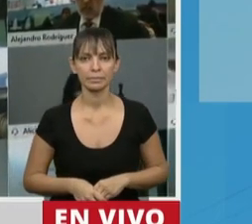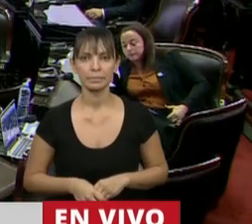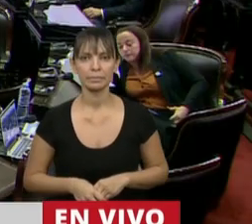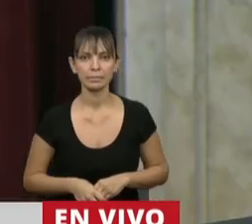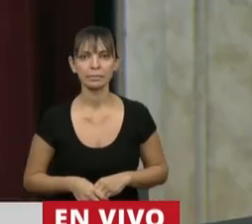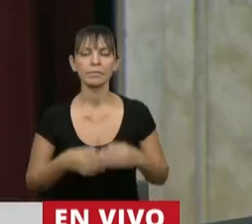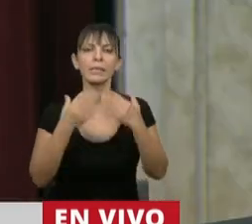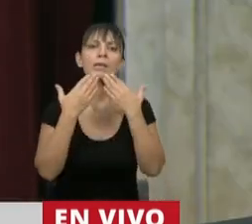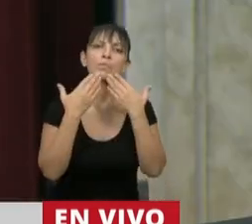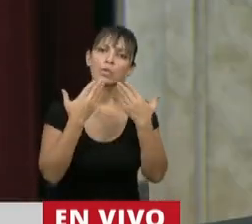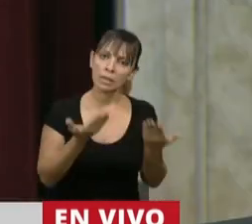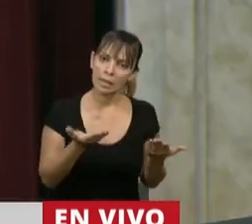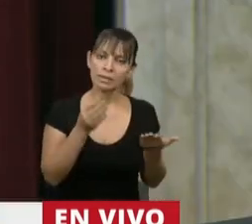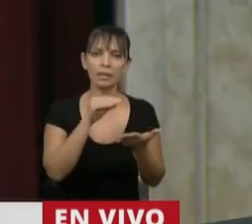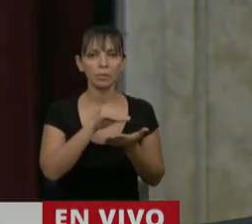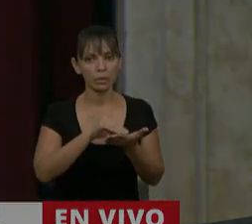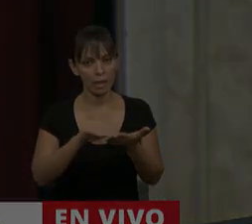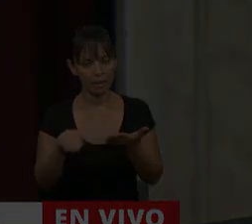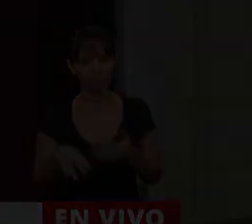Muchas gracias, Diputada Paola Desbecián.